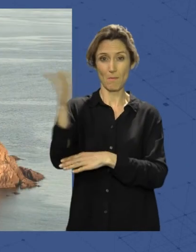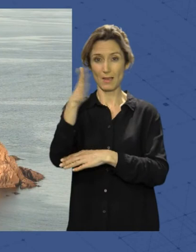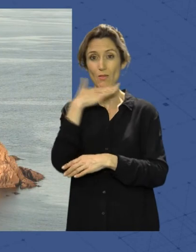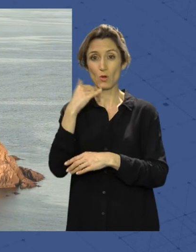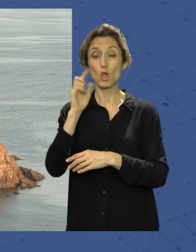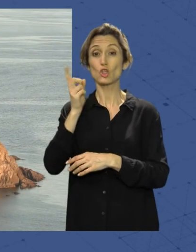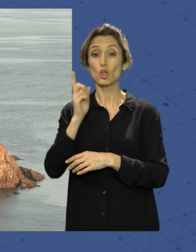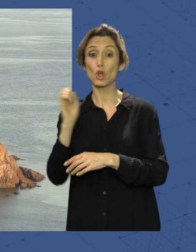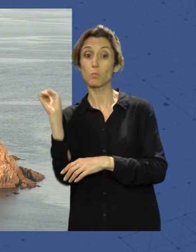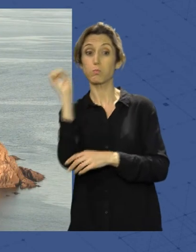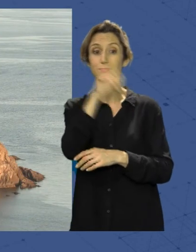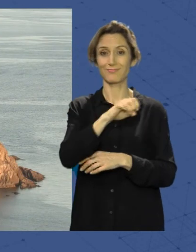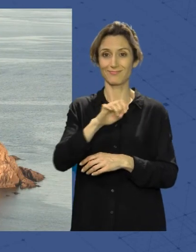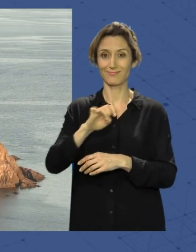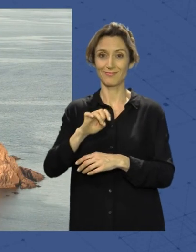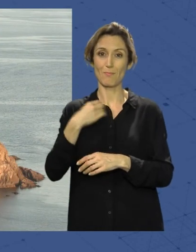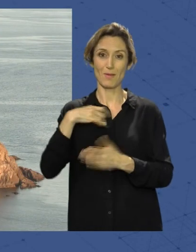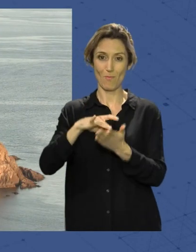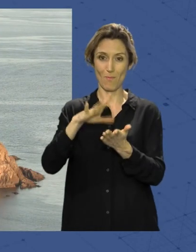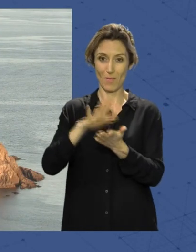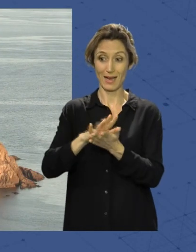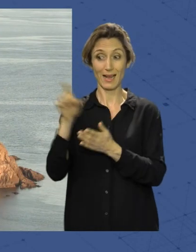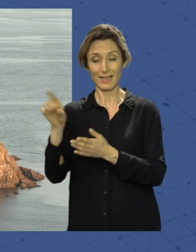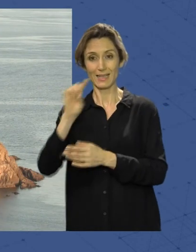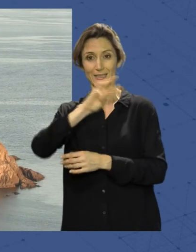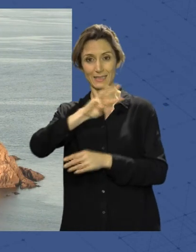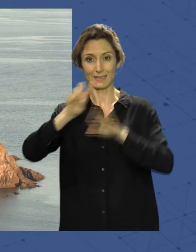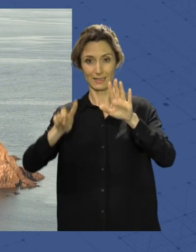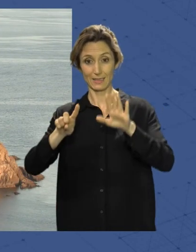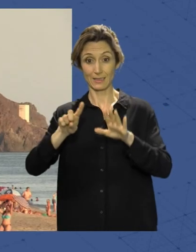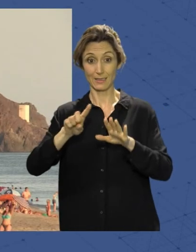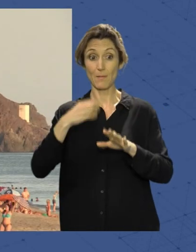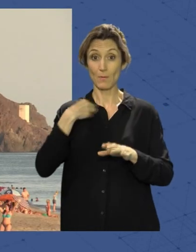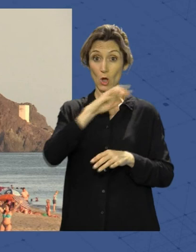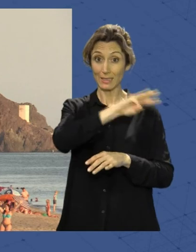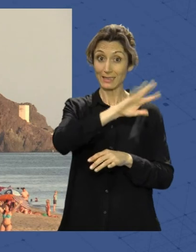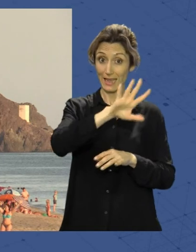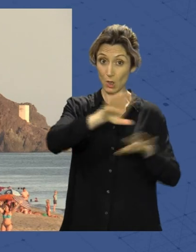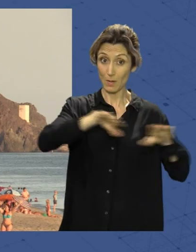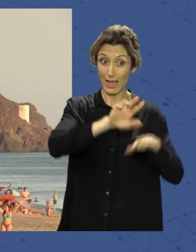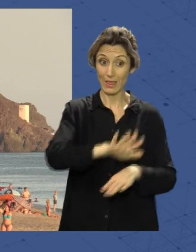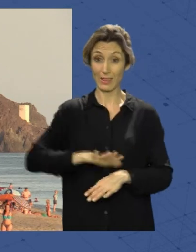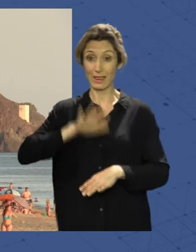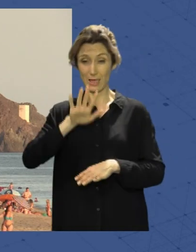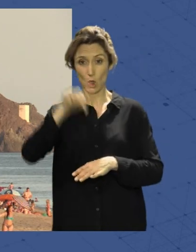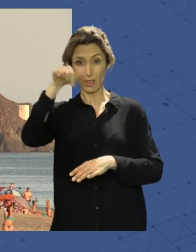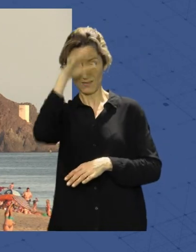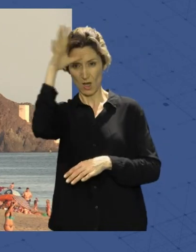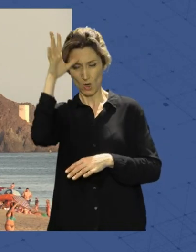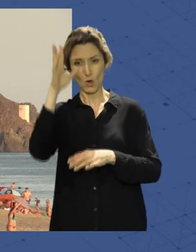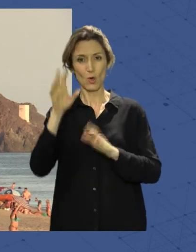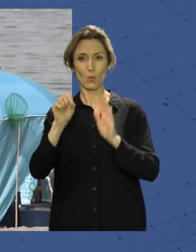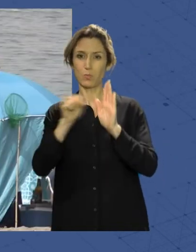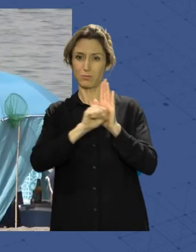Andalucía por Málaga que cuenta con 36 5 de estas 35 estrenarán el distintivo este verano se trata del